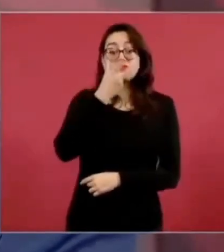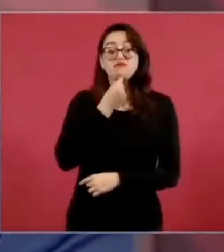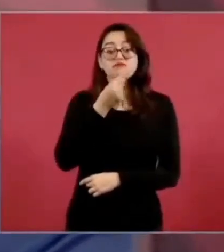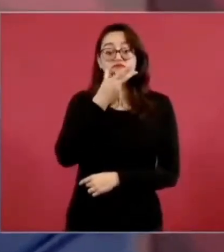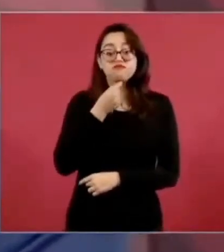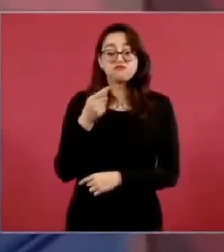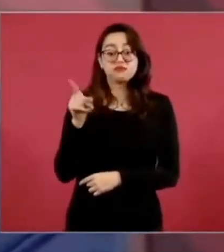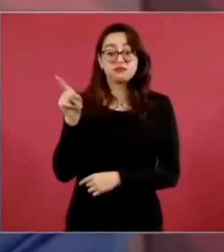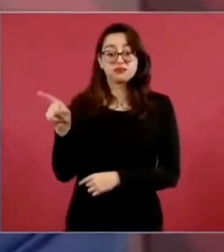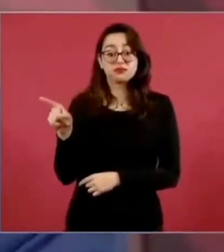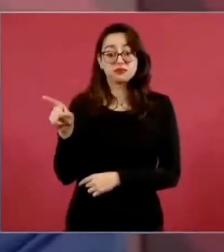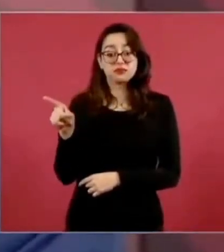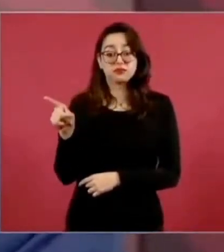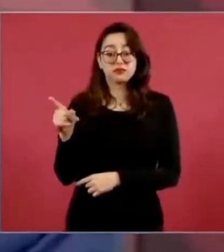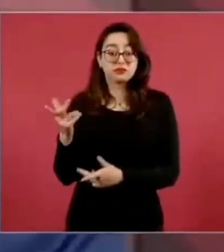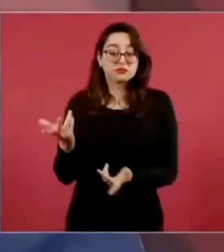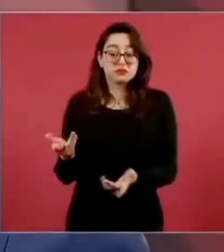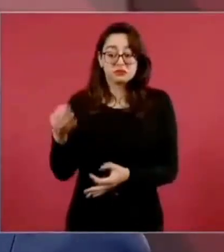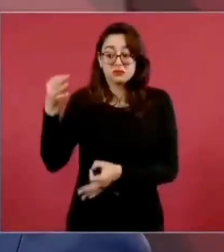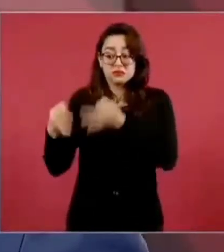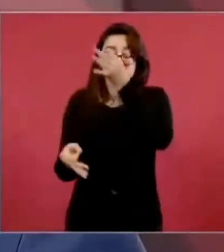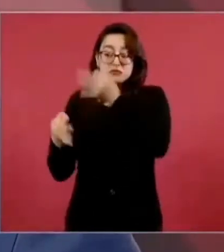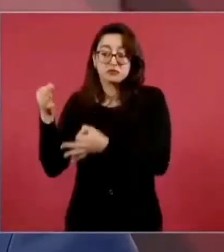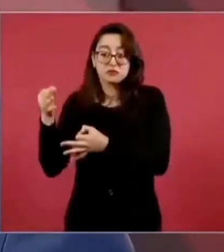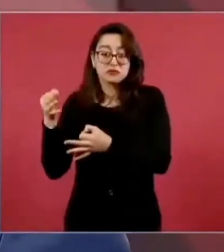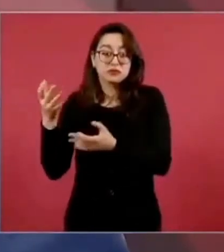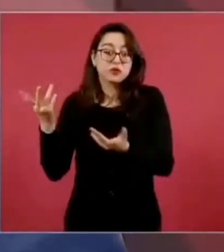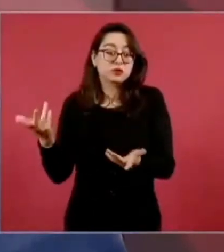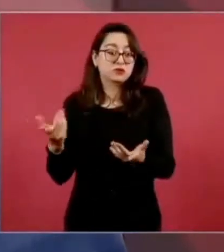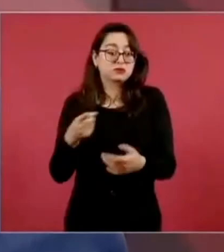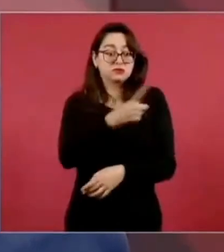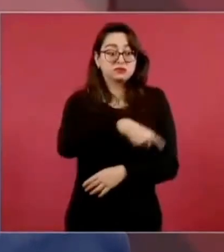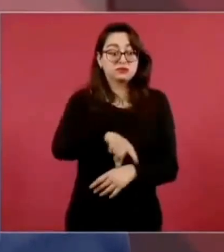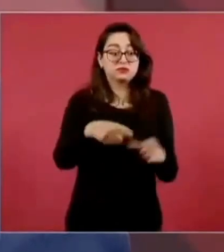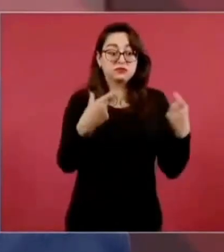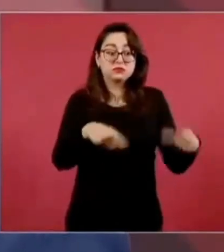empleados de la oligarquía